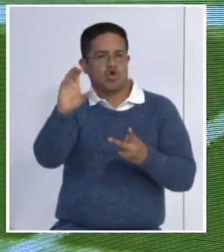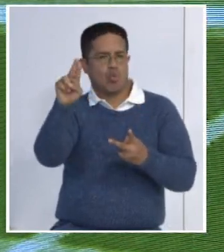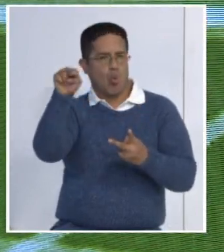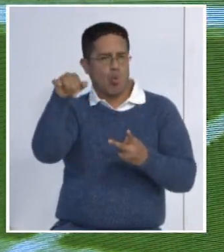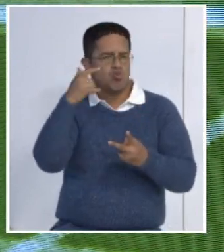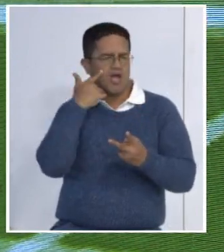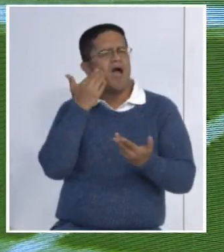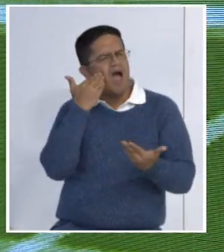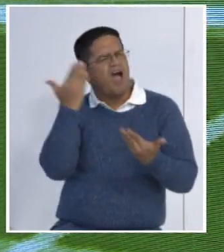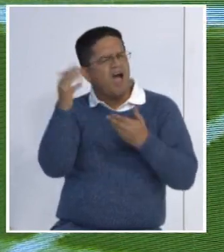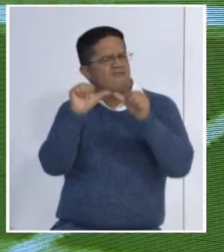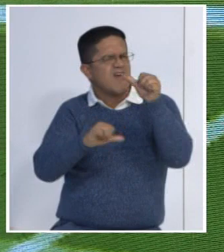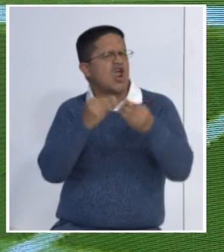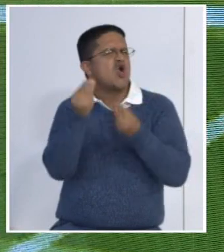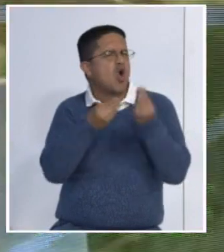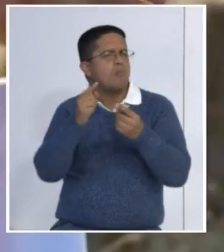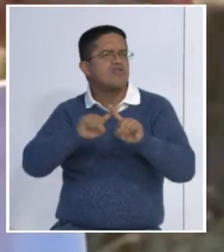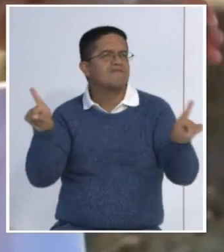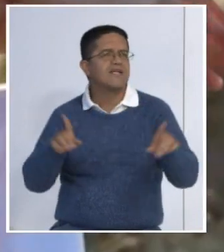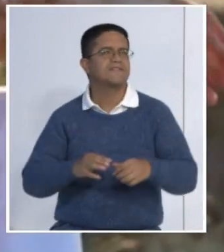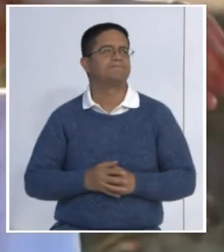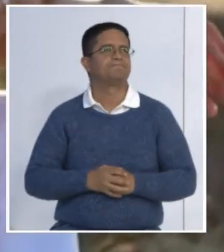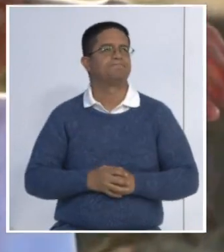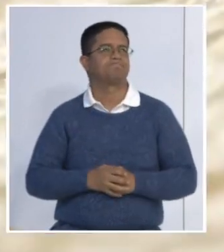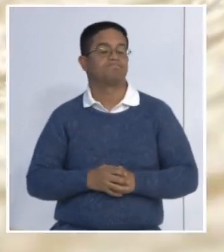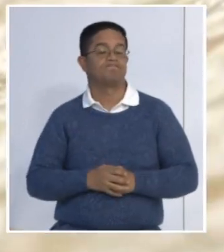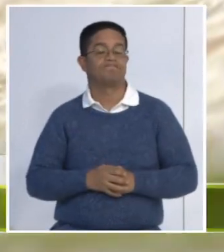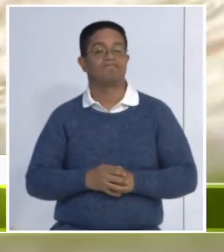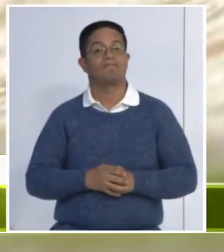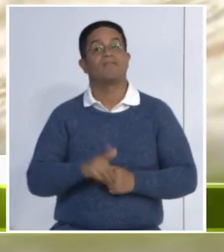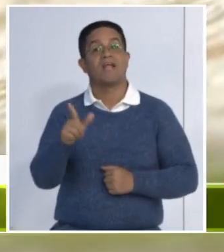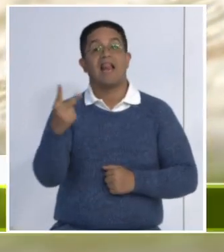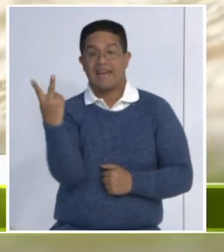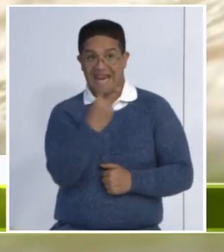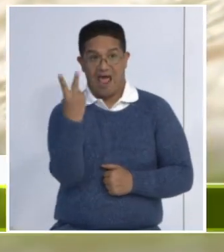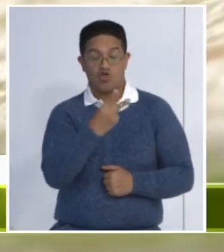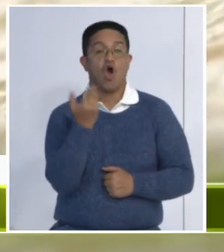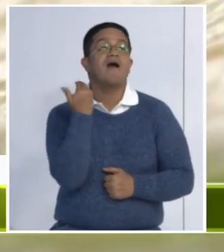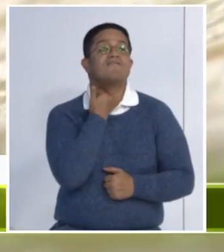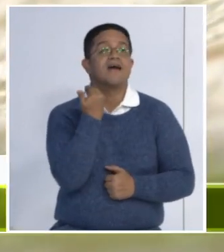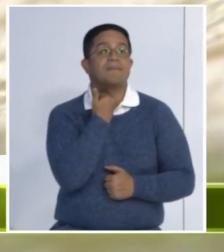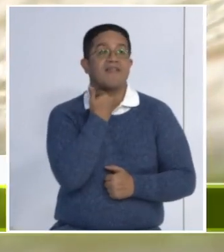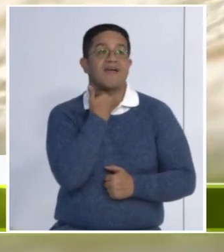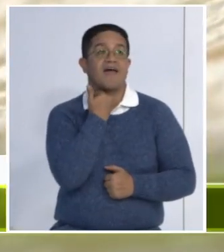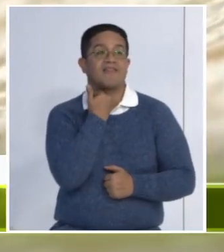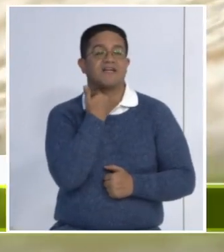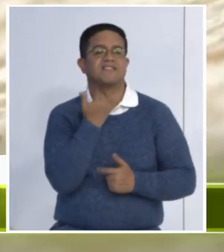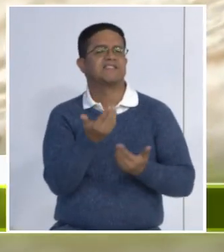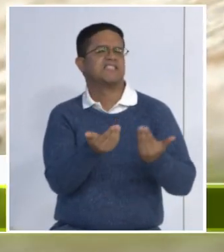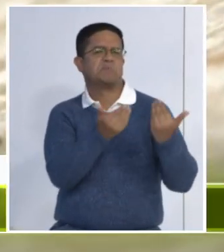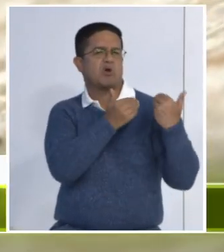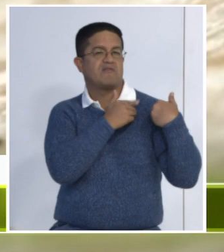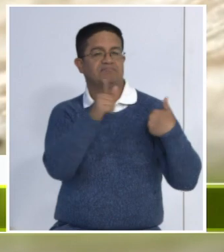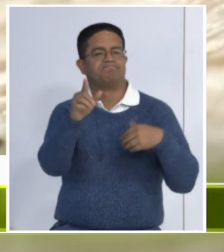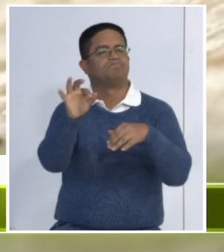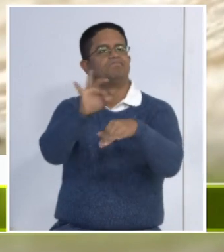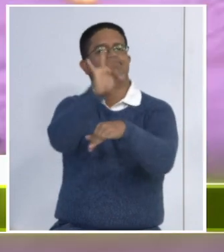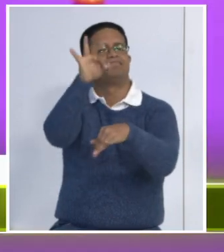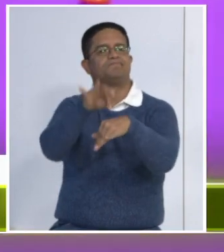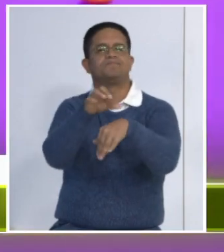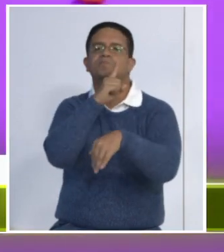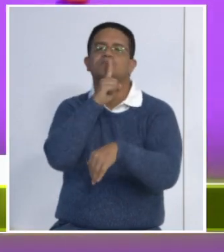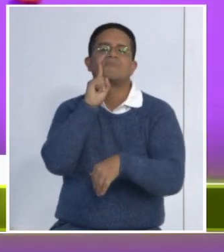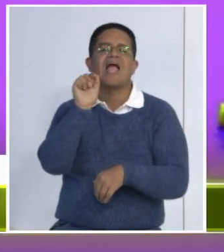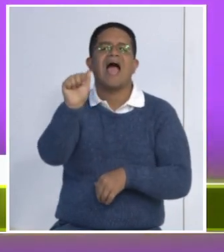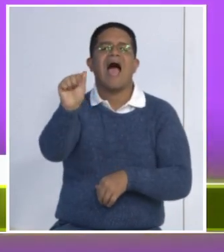a conocer algunas de ellas. El modo de transmisión de ambas enfermedades es responsabilidad del mosquito Aedes